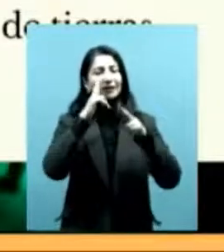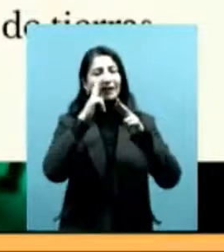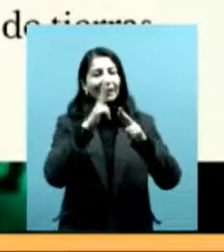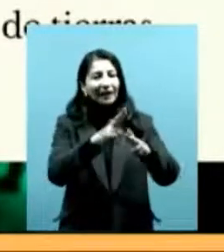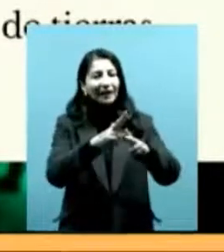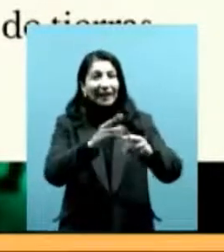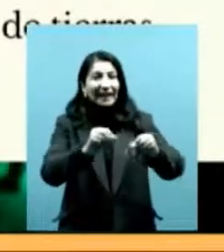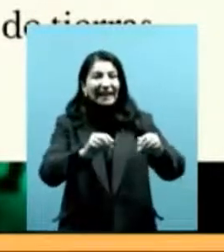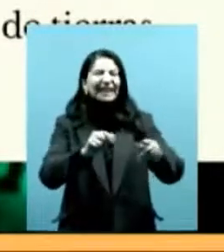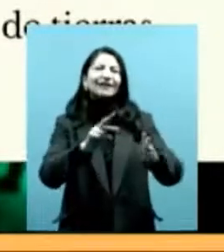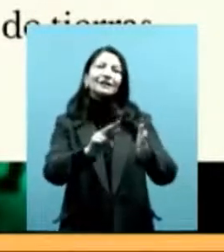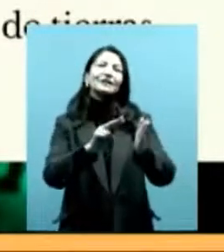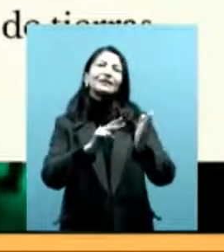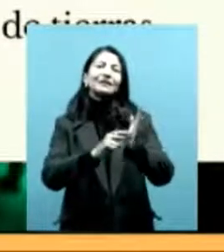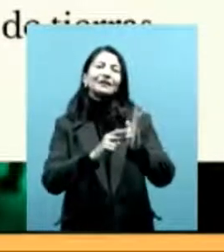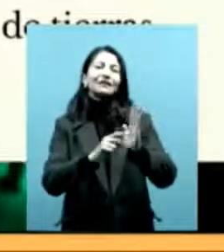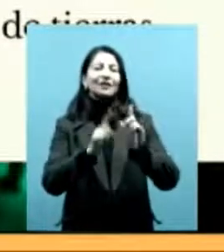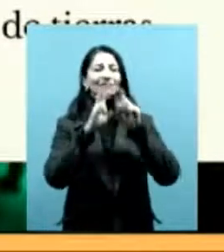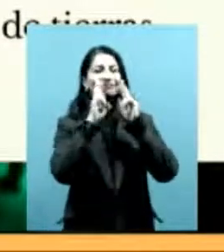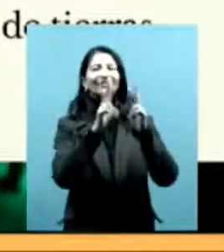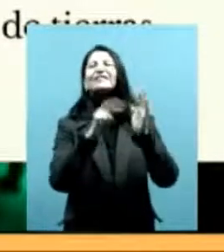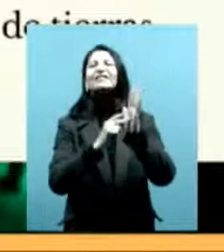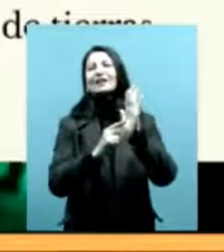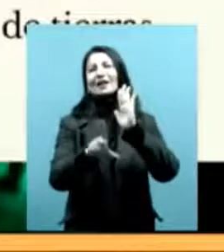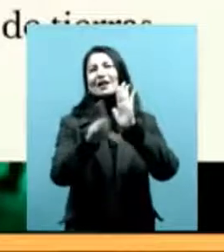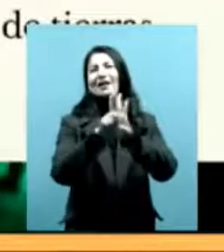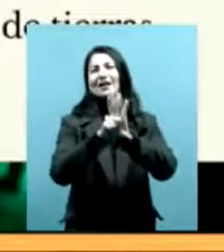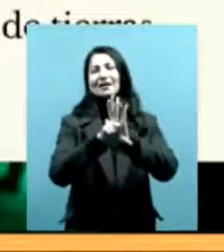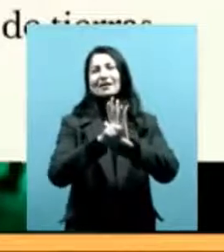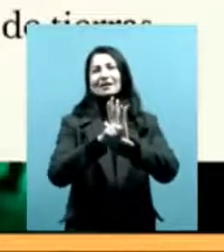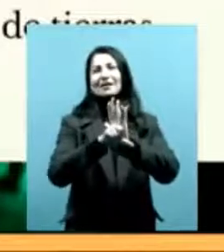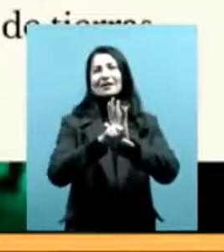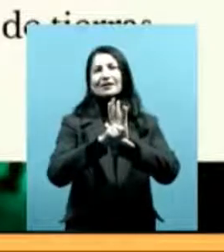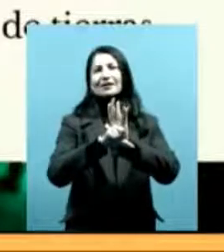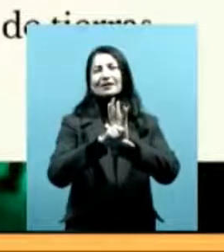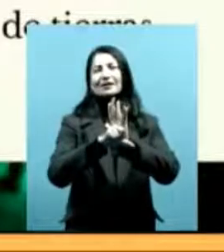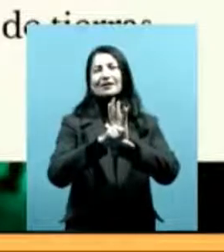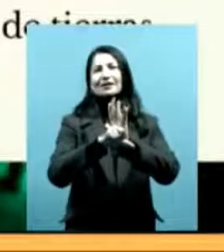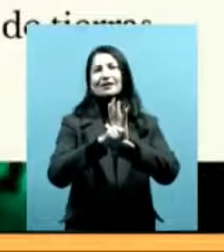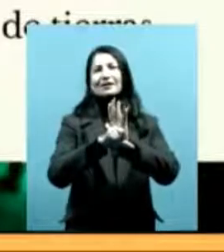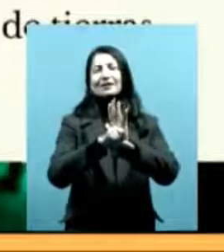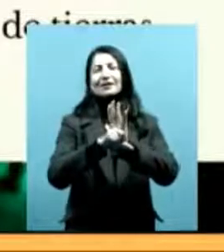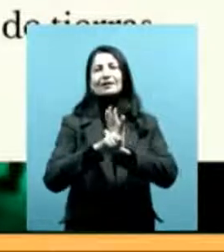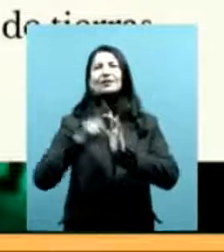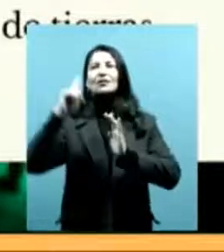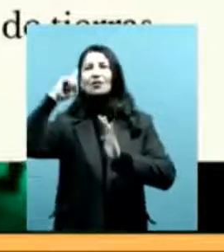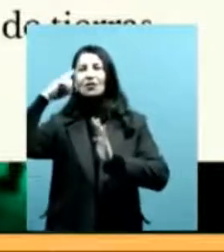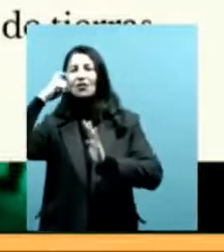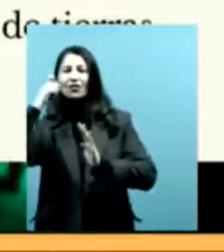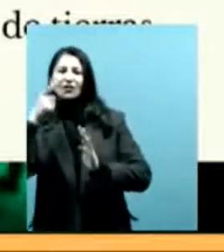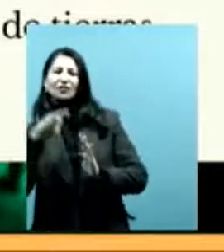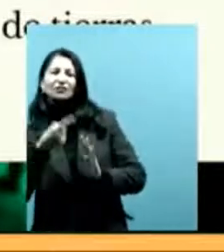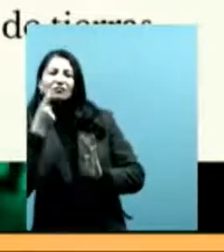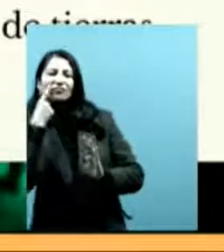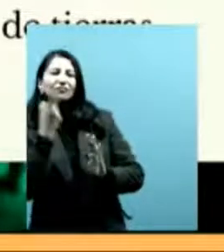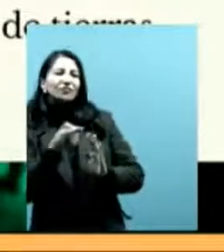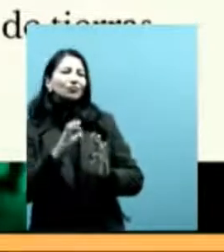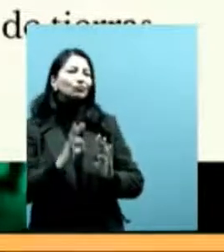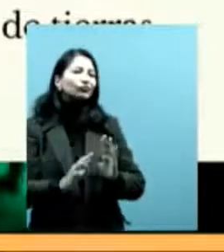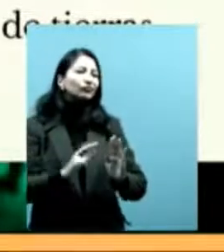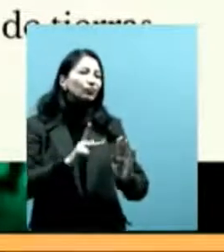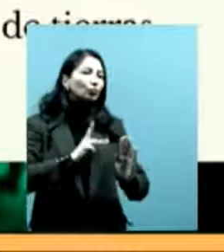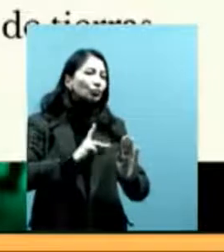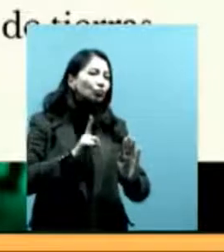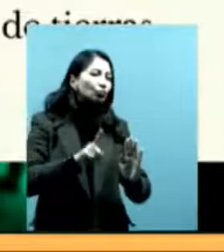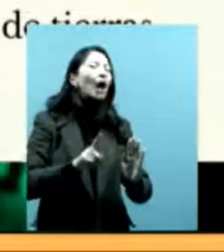tierras en realidad se está legitimando un despojo. Entonces ni siquiera sirven esos reconocimientos estatales como evidencia. Y también hay que poder